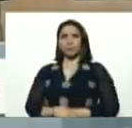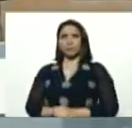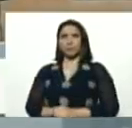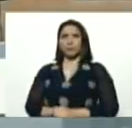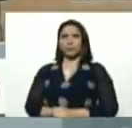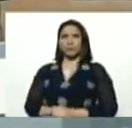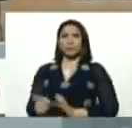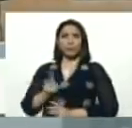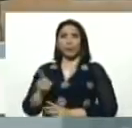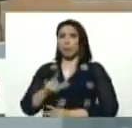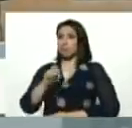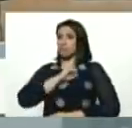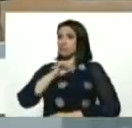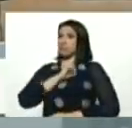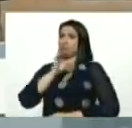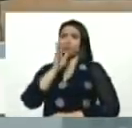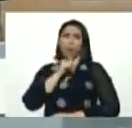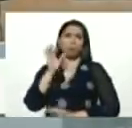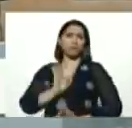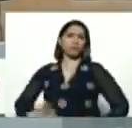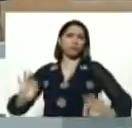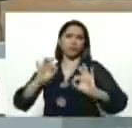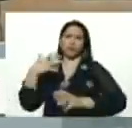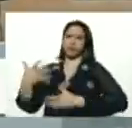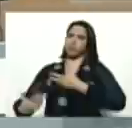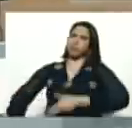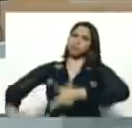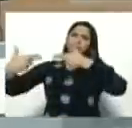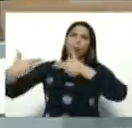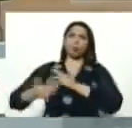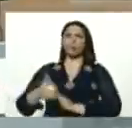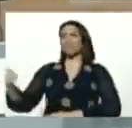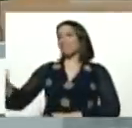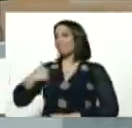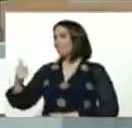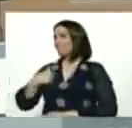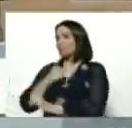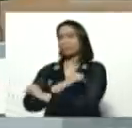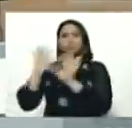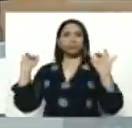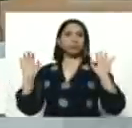que no le tienen miedo, al fragor del combate, sea el que sea,